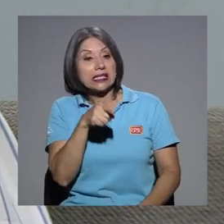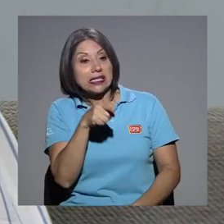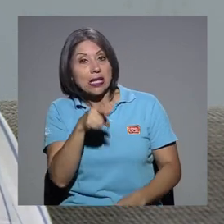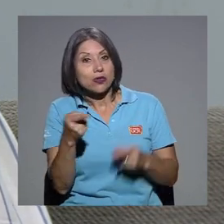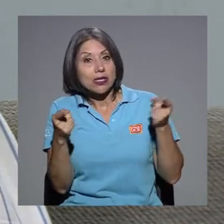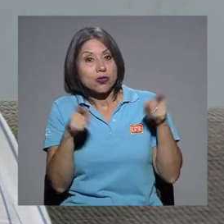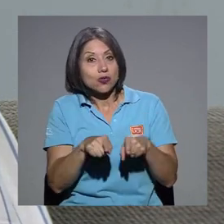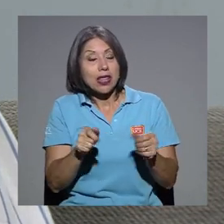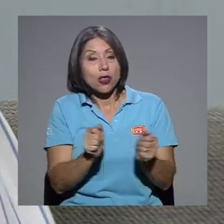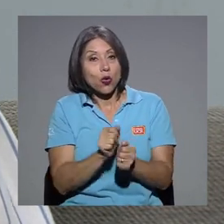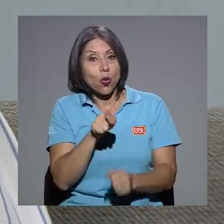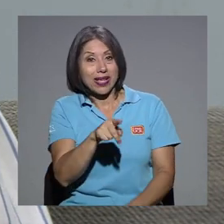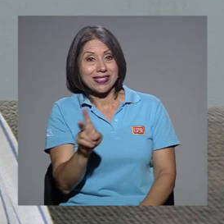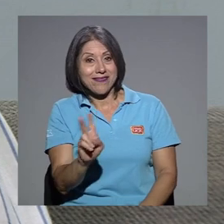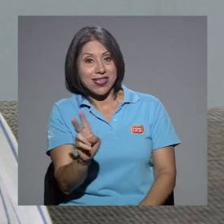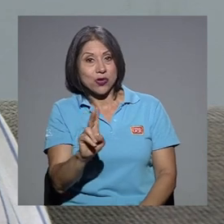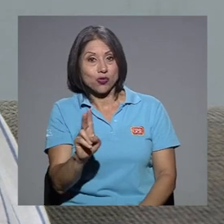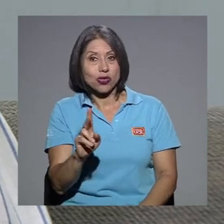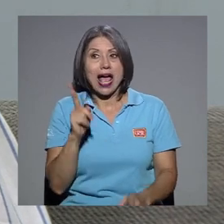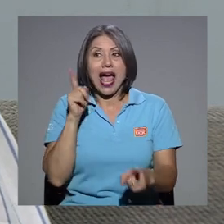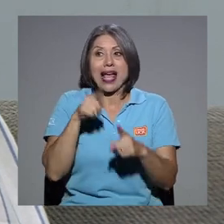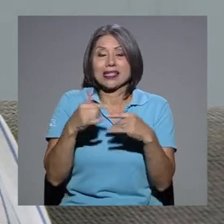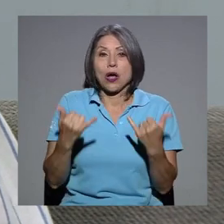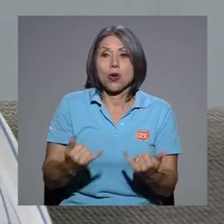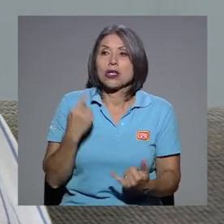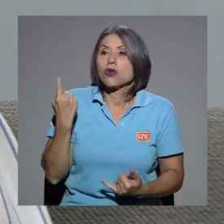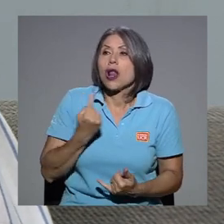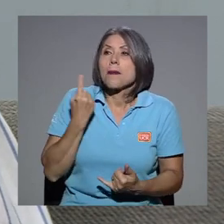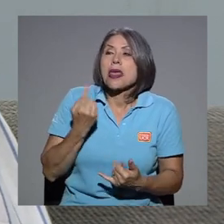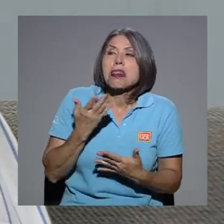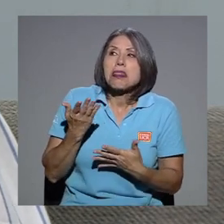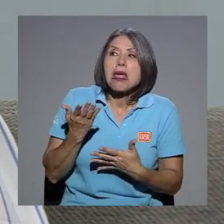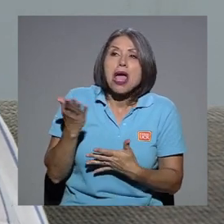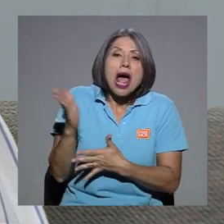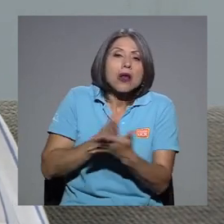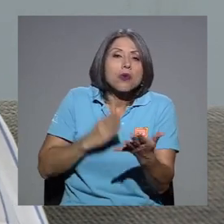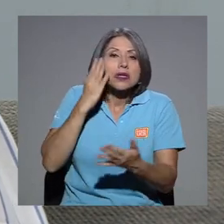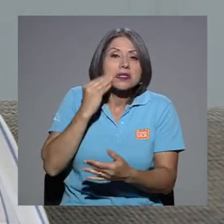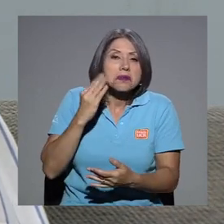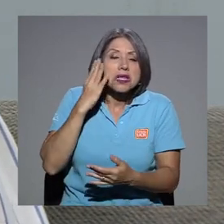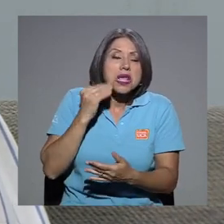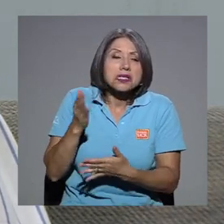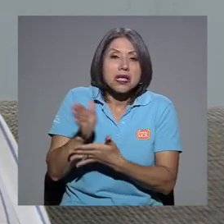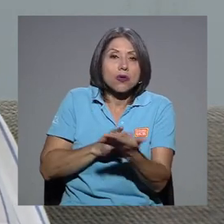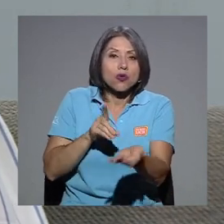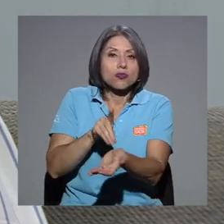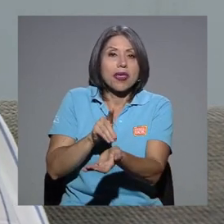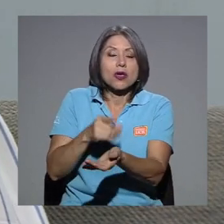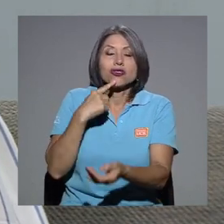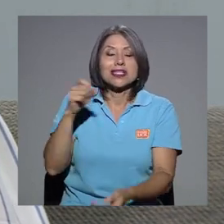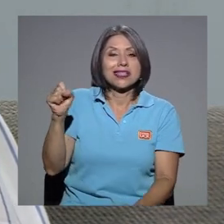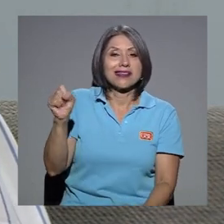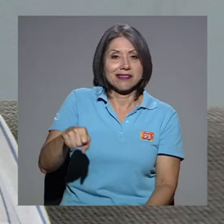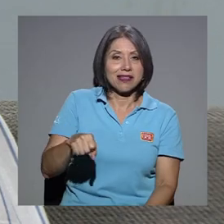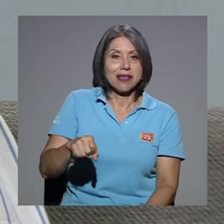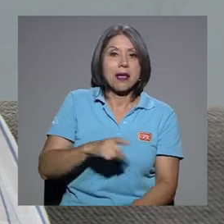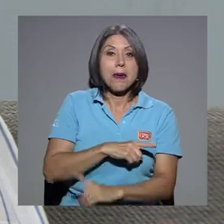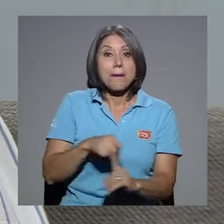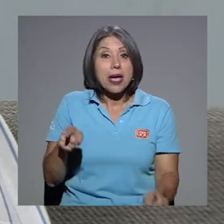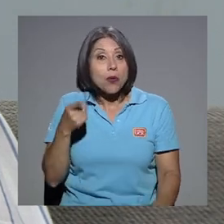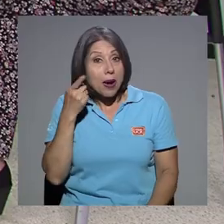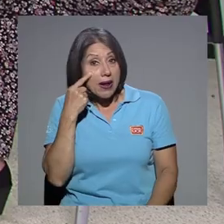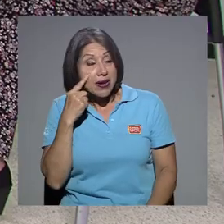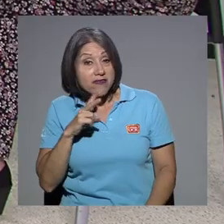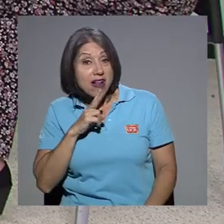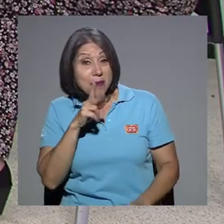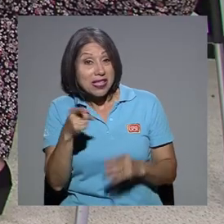solo hay reportes como anecdóticos de ciertos médicos que dicen que sí, pero para ver si realmente está sucediendo hay que dar